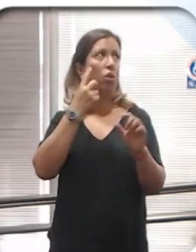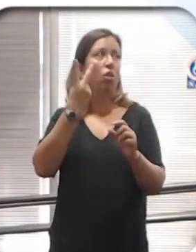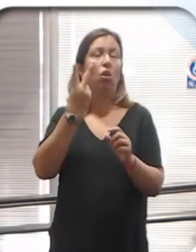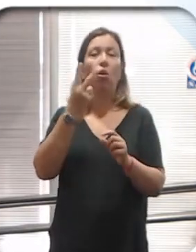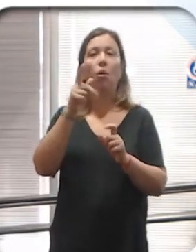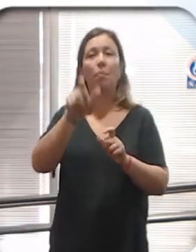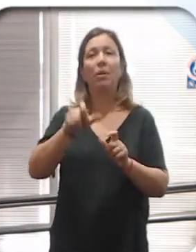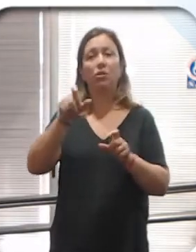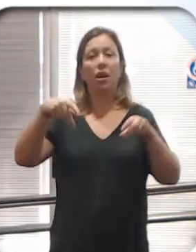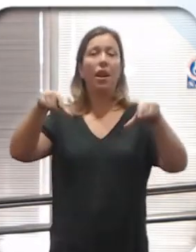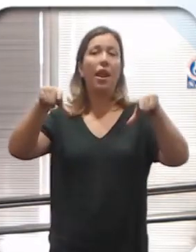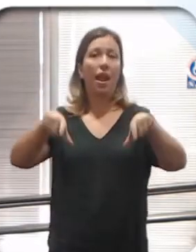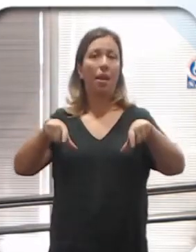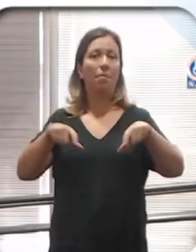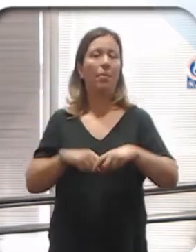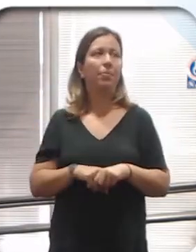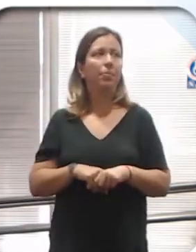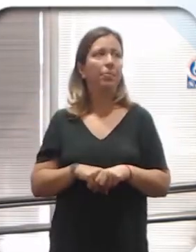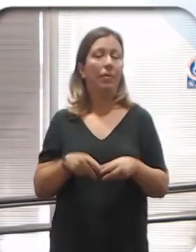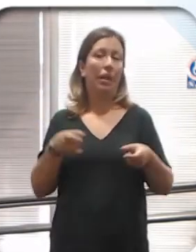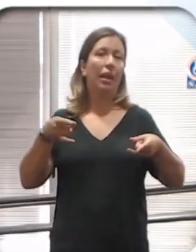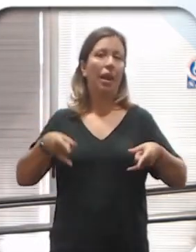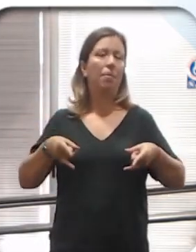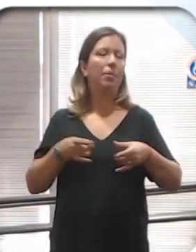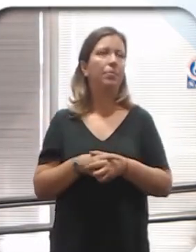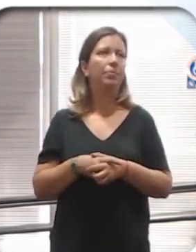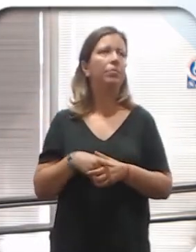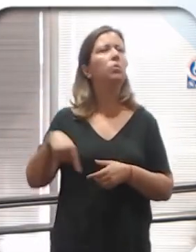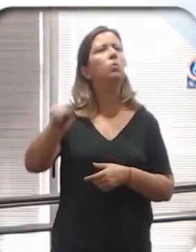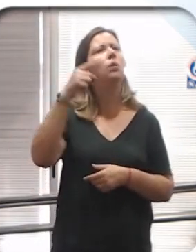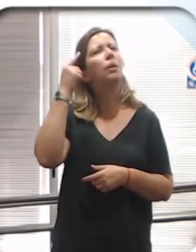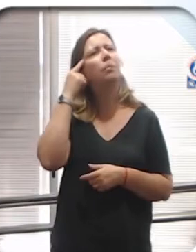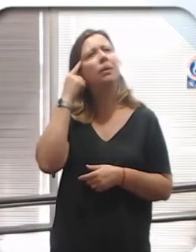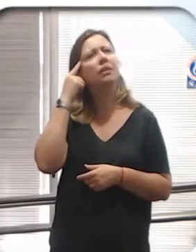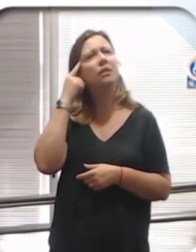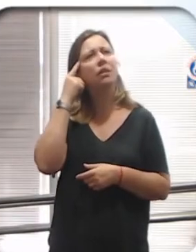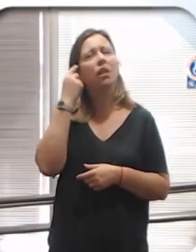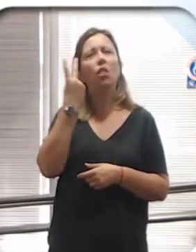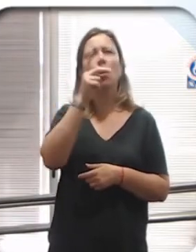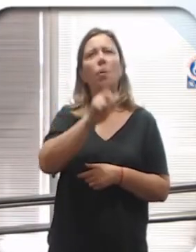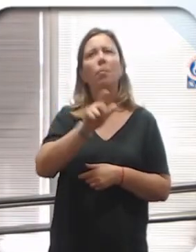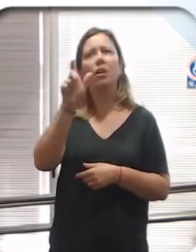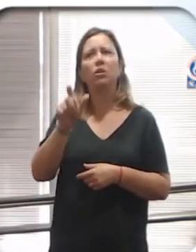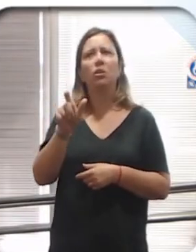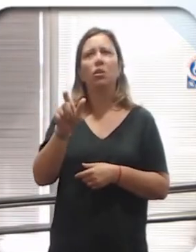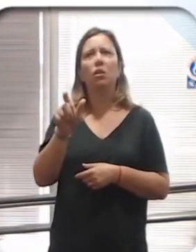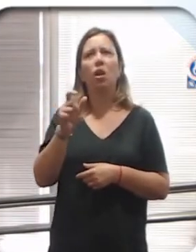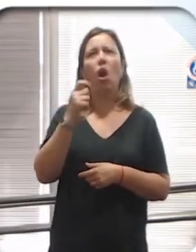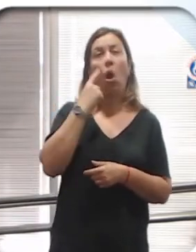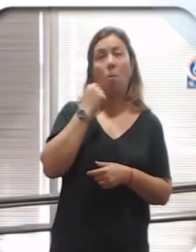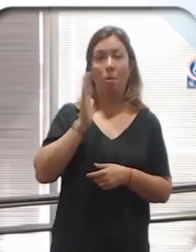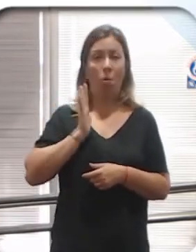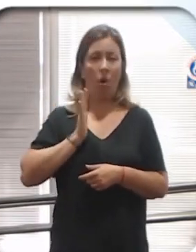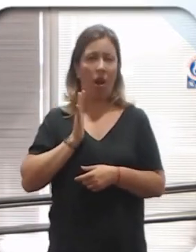probable es la gran mayoría de ustedes haya pensado en dos personas heterosexuales.